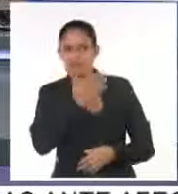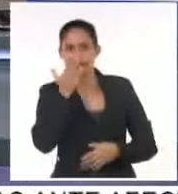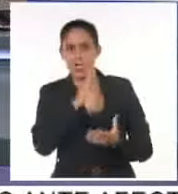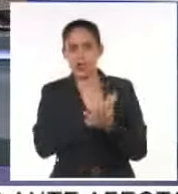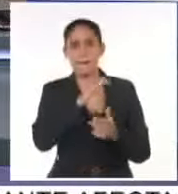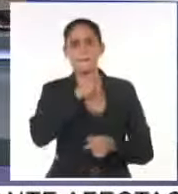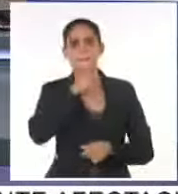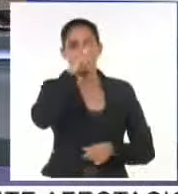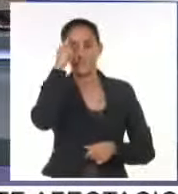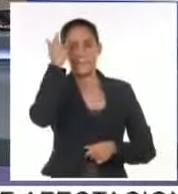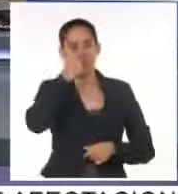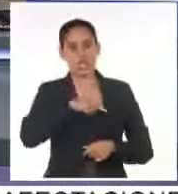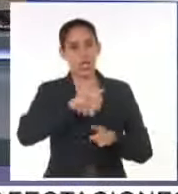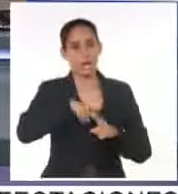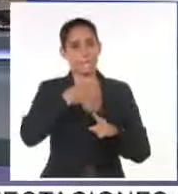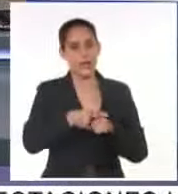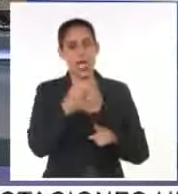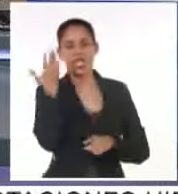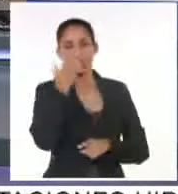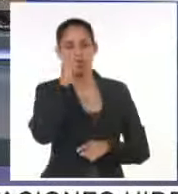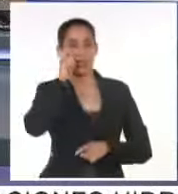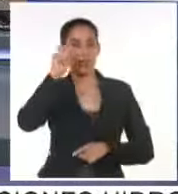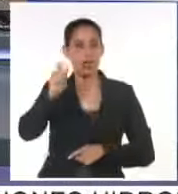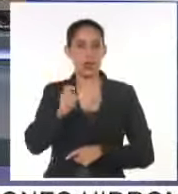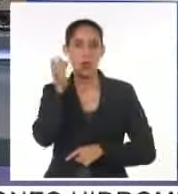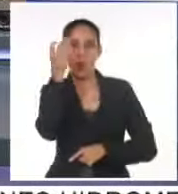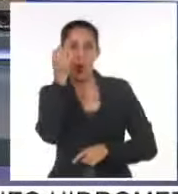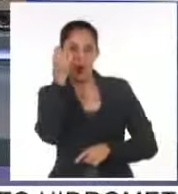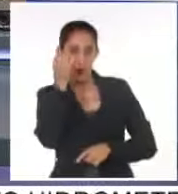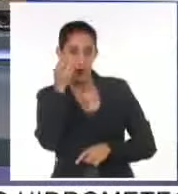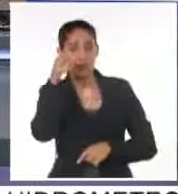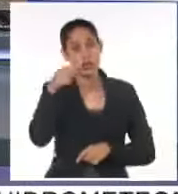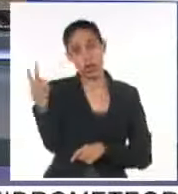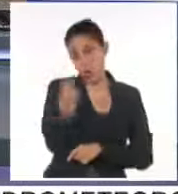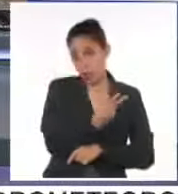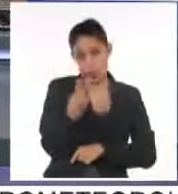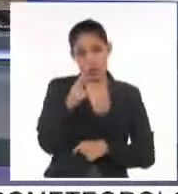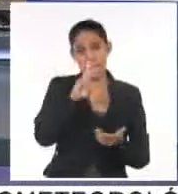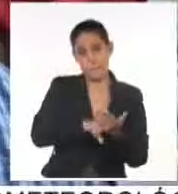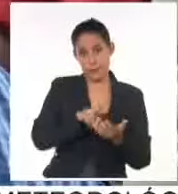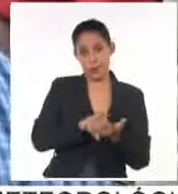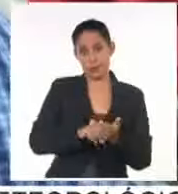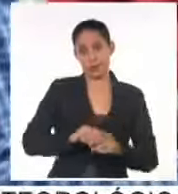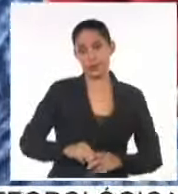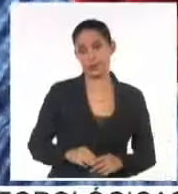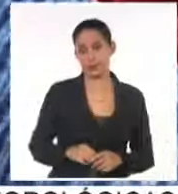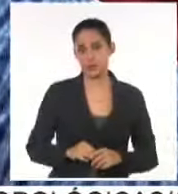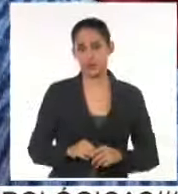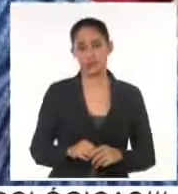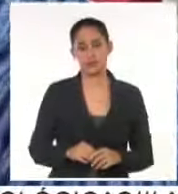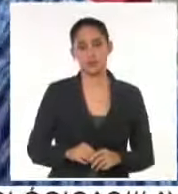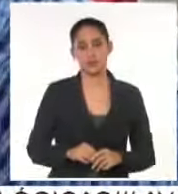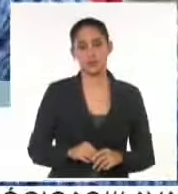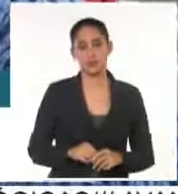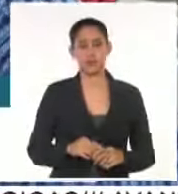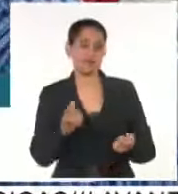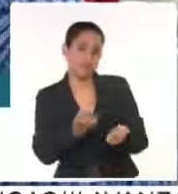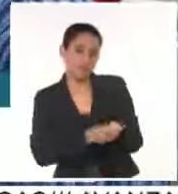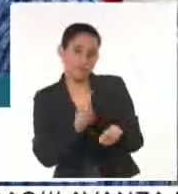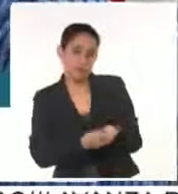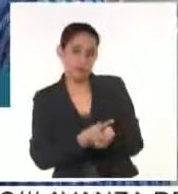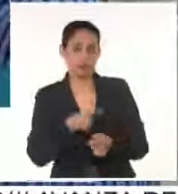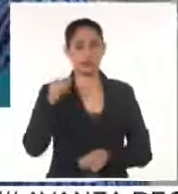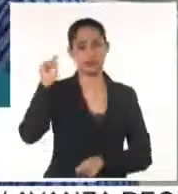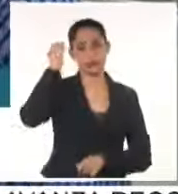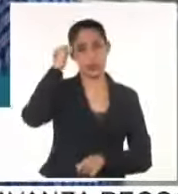el secretario de Organización del Comité Central, Roberto Morales Ojeda, ambos miembros del Buro Político. Como es habitual, en la reunión